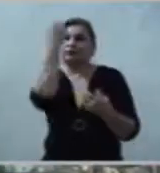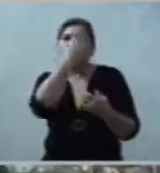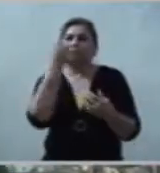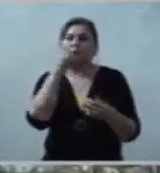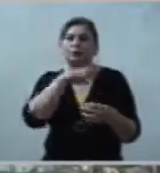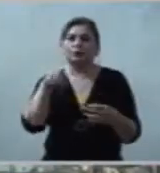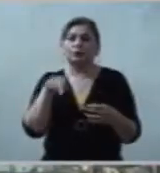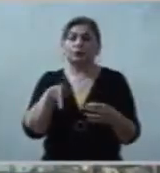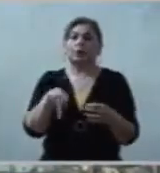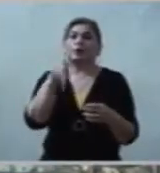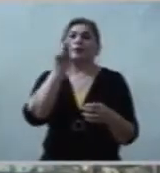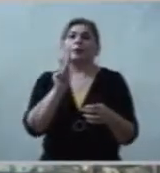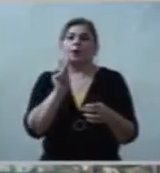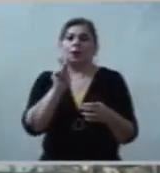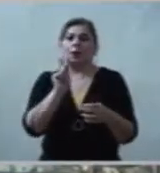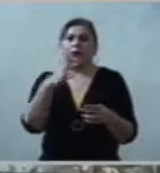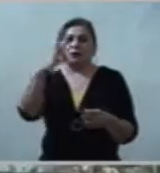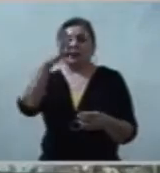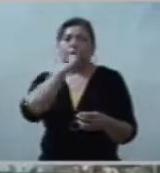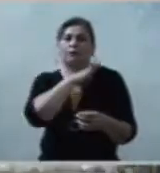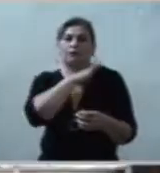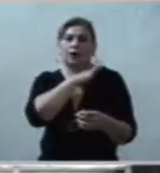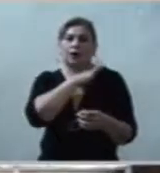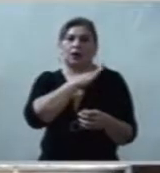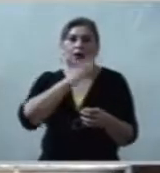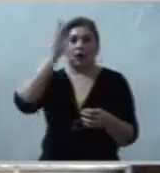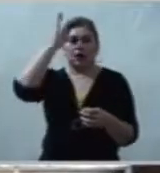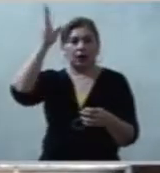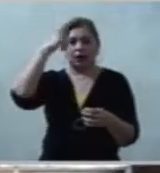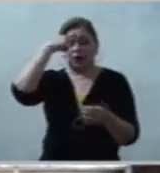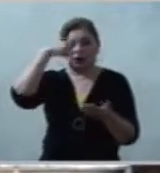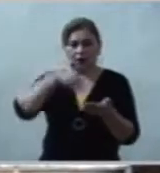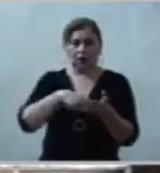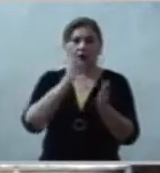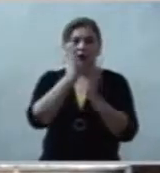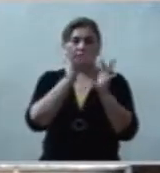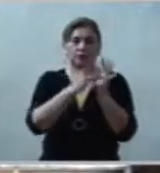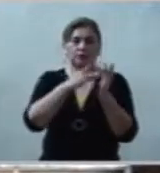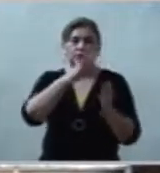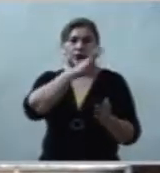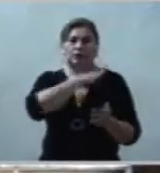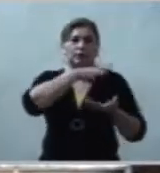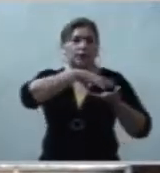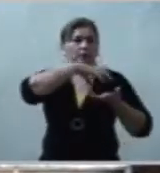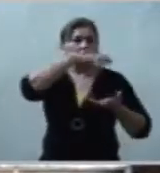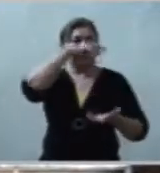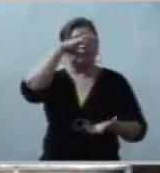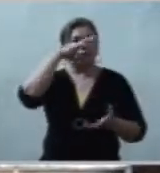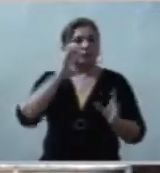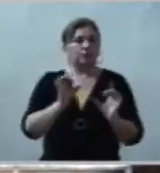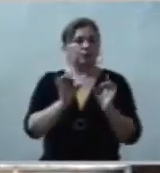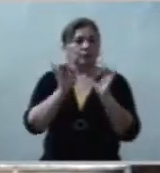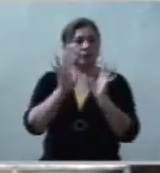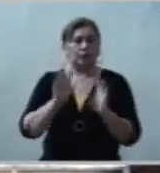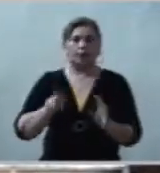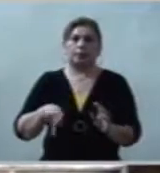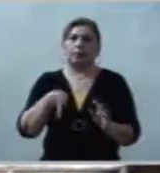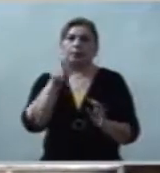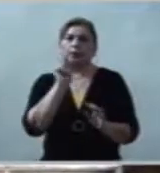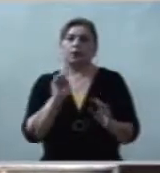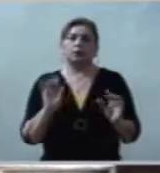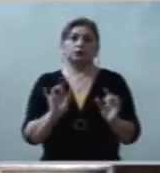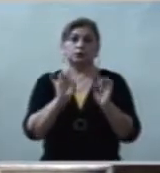llegan a la fe en Jesucristo. Y también puede ocurrir, como